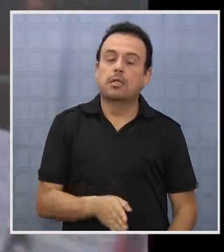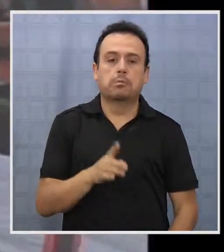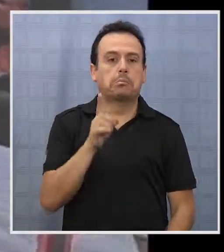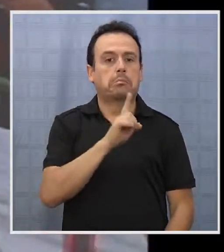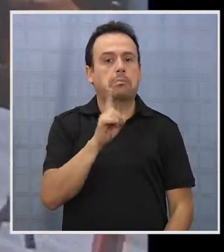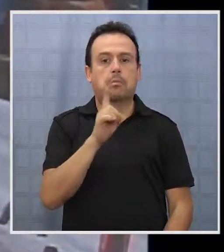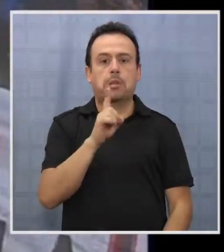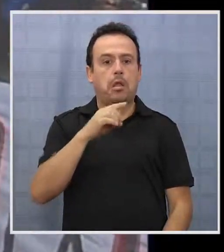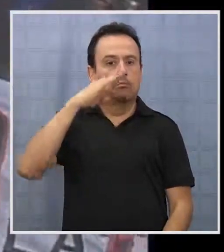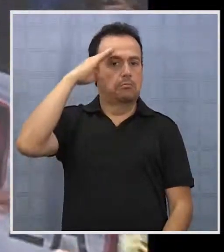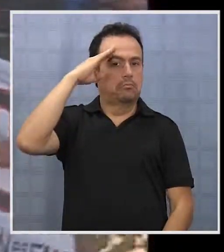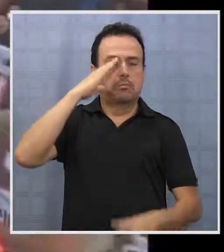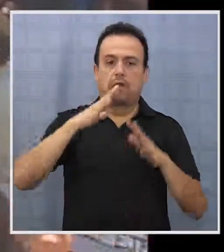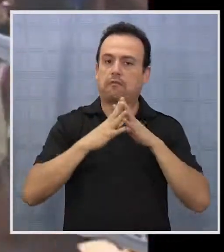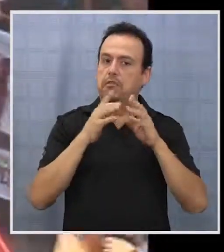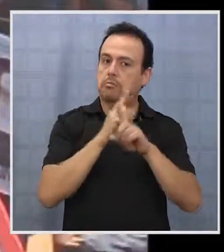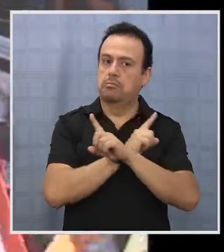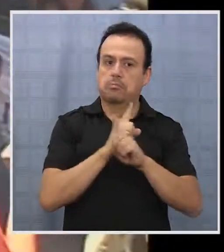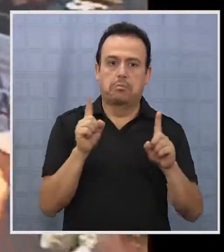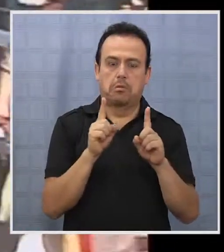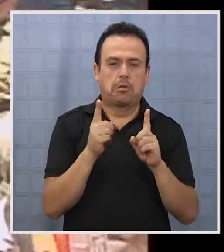afecta a las Fuerzas Armadas.